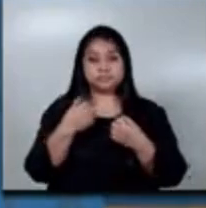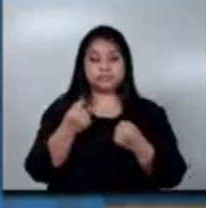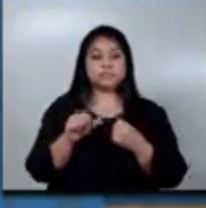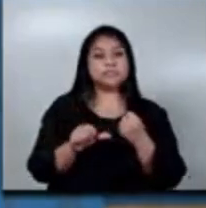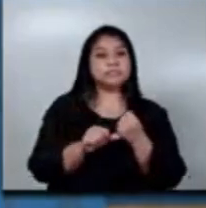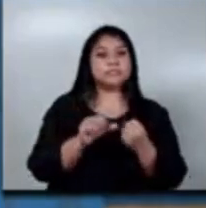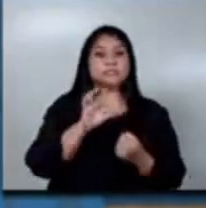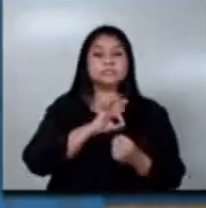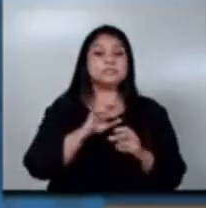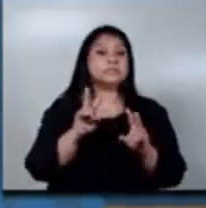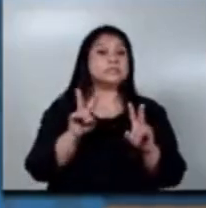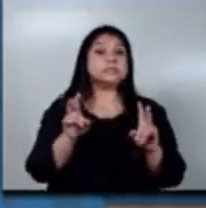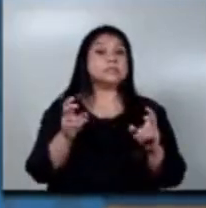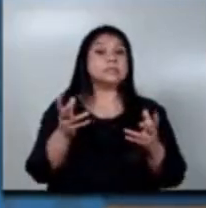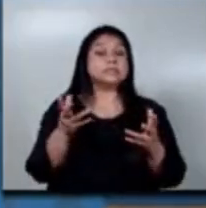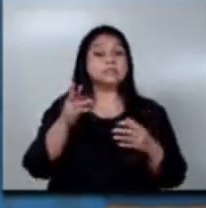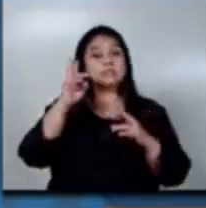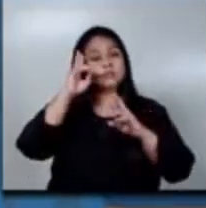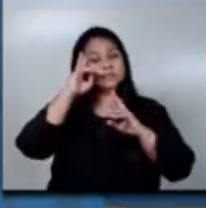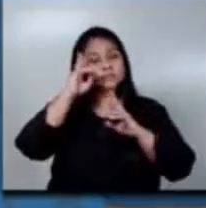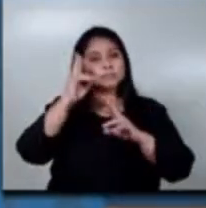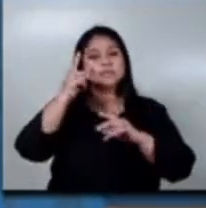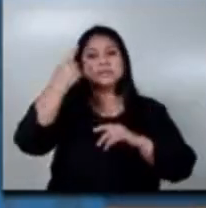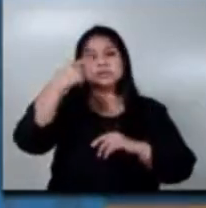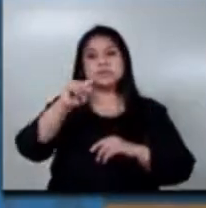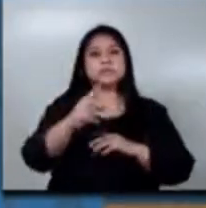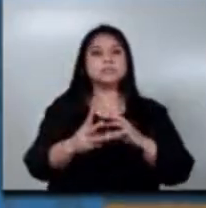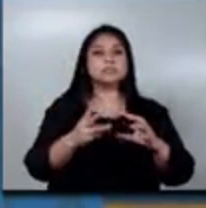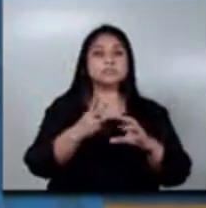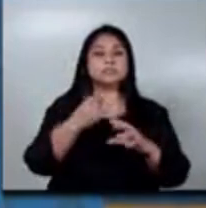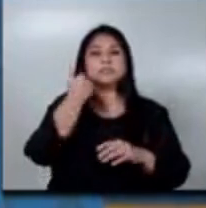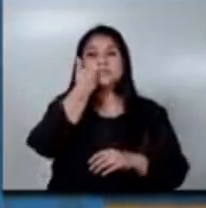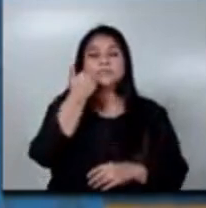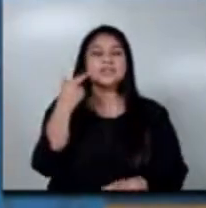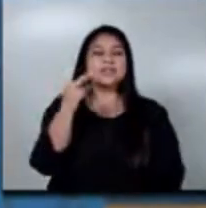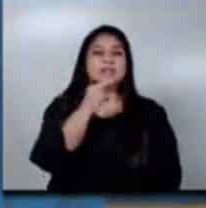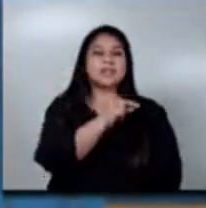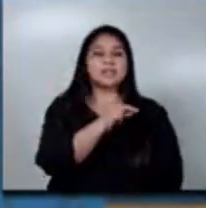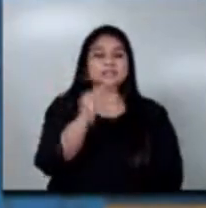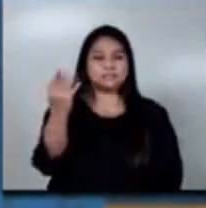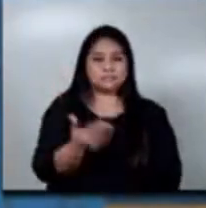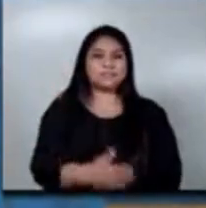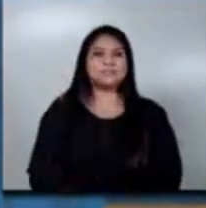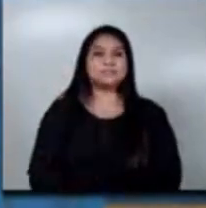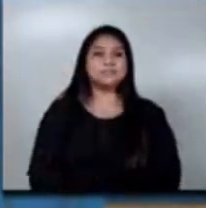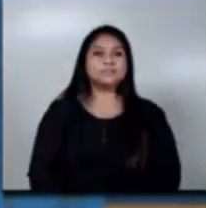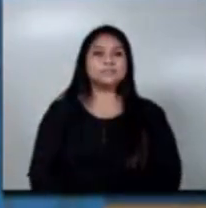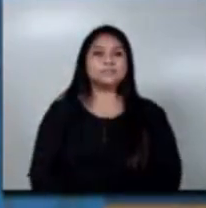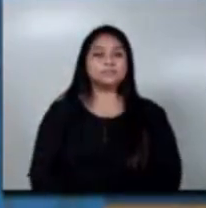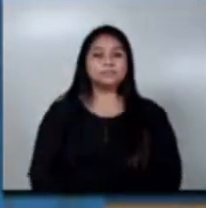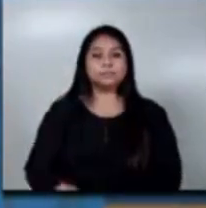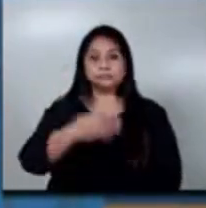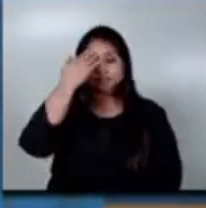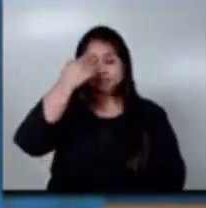para abordar el tema de la conmemoración del Día Mundial de las Enfermedades Raras. Bienvenida, adelante. Buenos días a